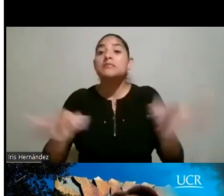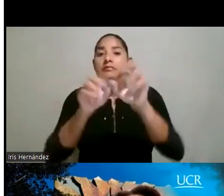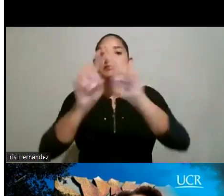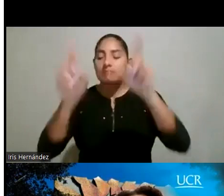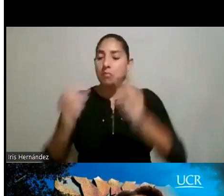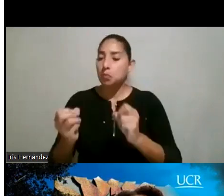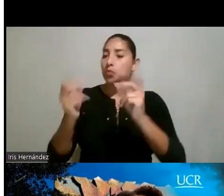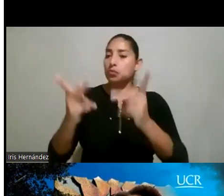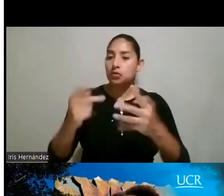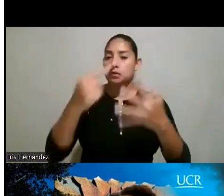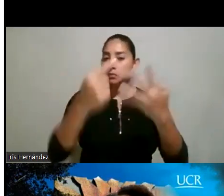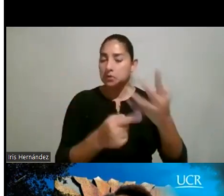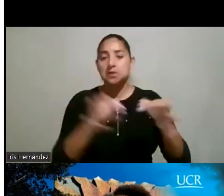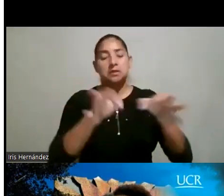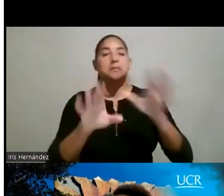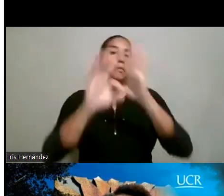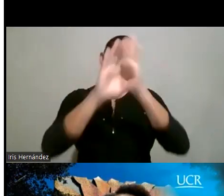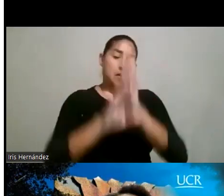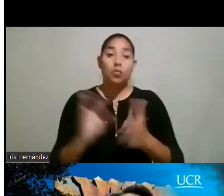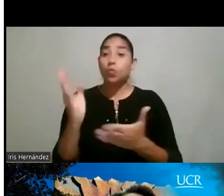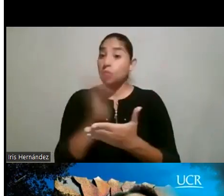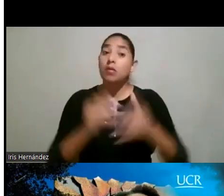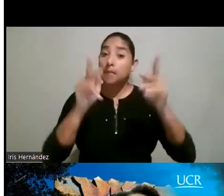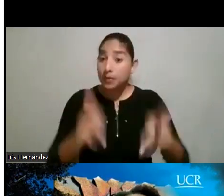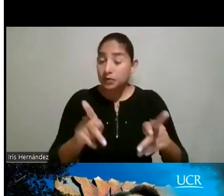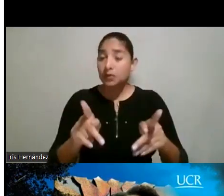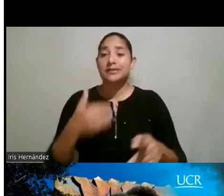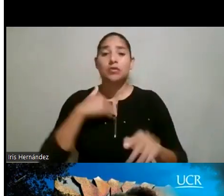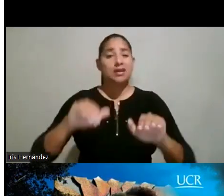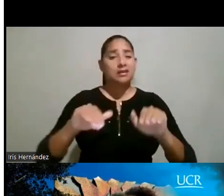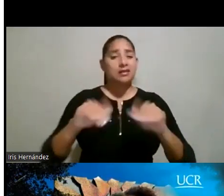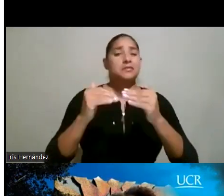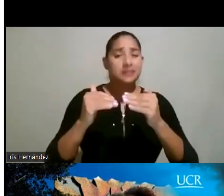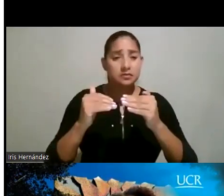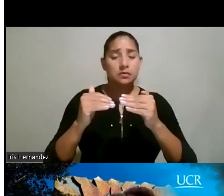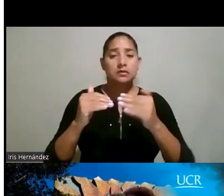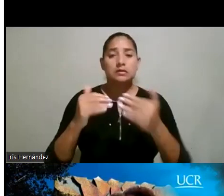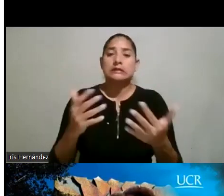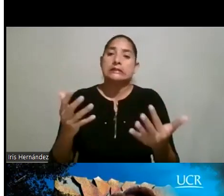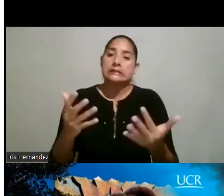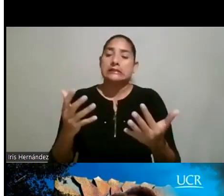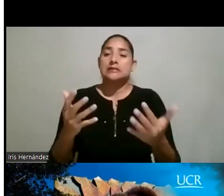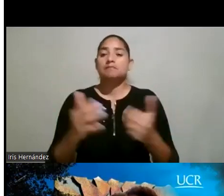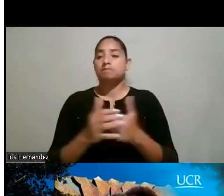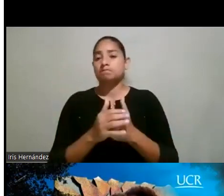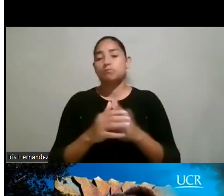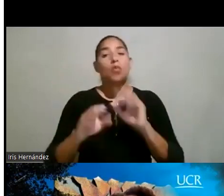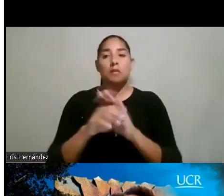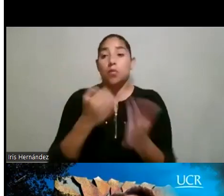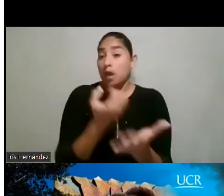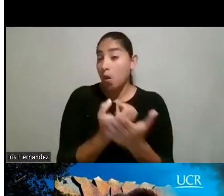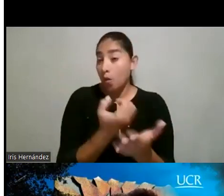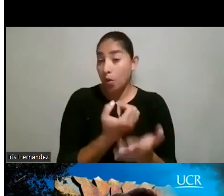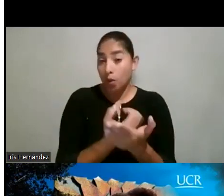oportunidades. Por ejemplo, si hay alguna persona que tiene alguna limitación, digamos, económica,